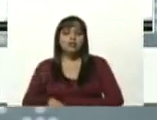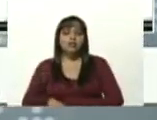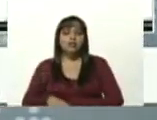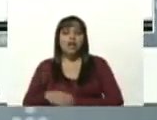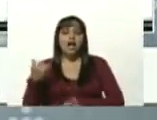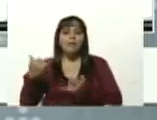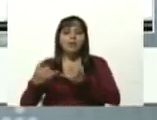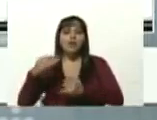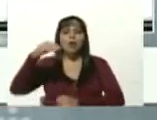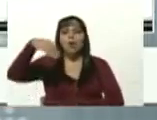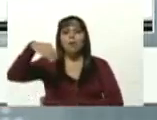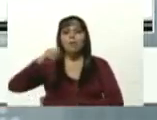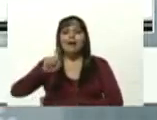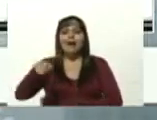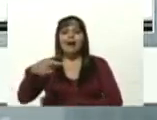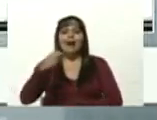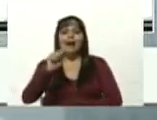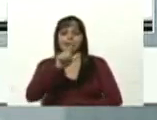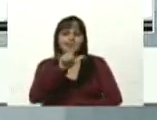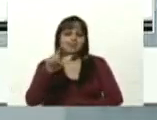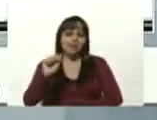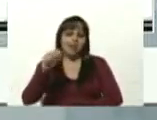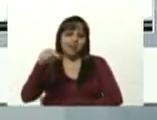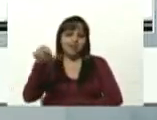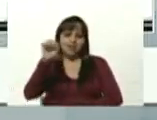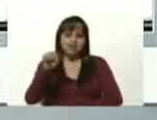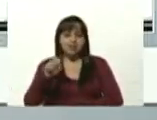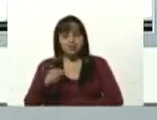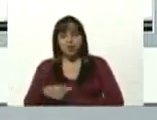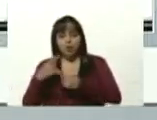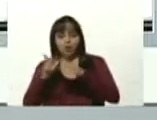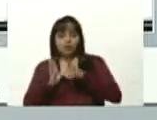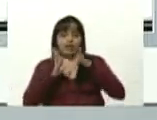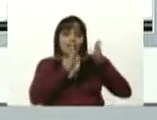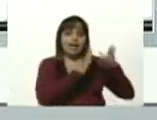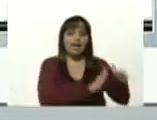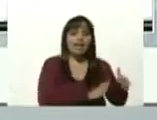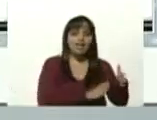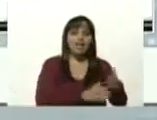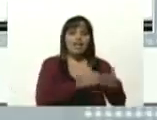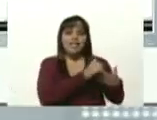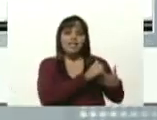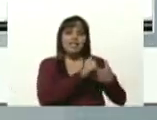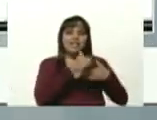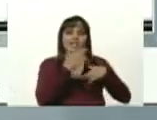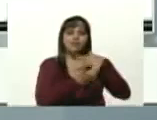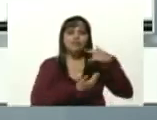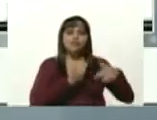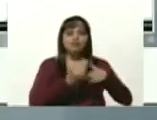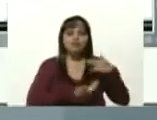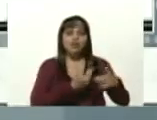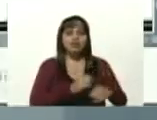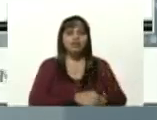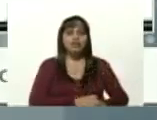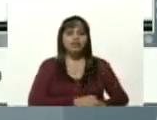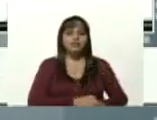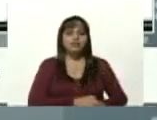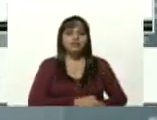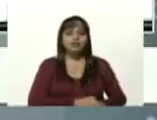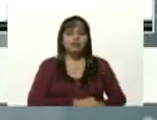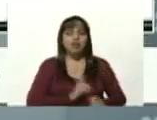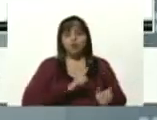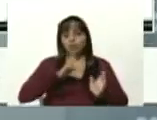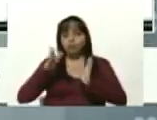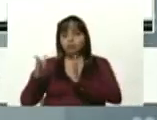por este lado la lideresa revolucionaria ministra de la mujer Margot Godoy y por este lado